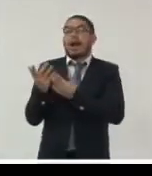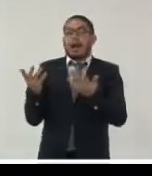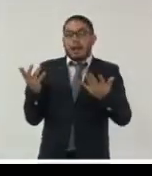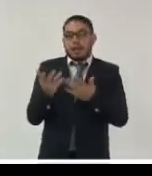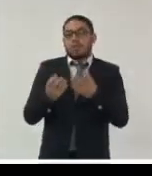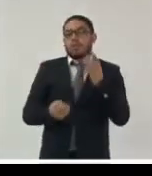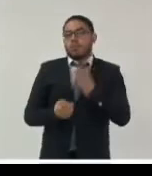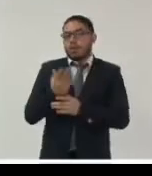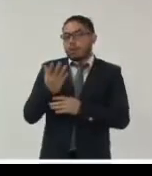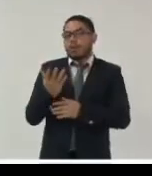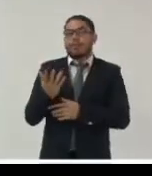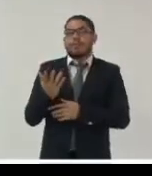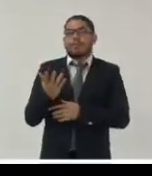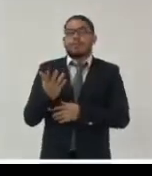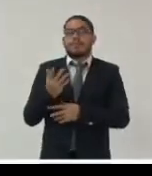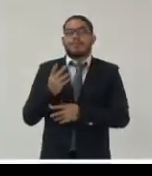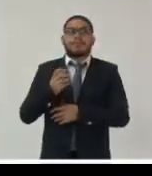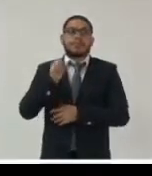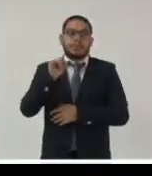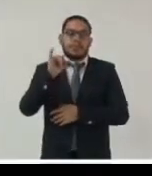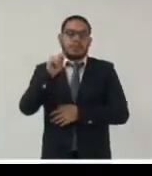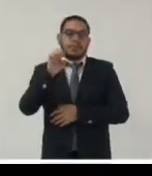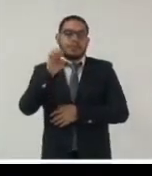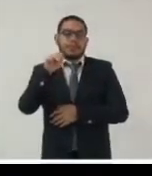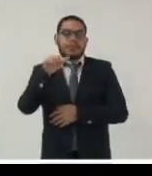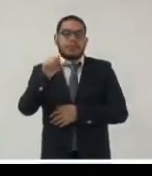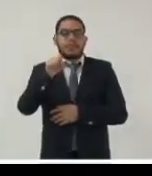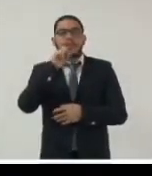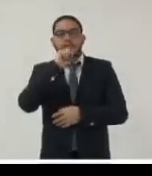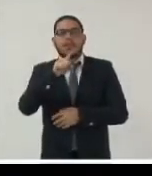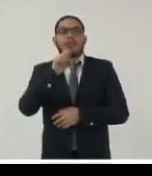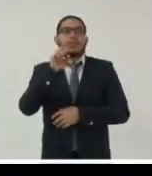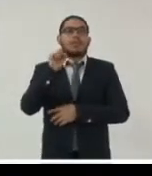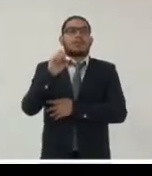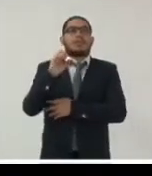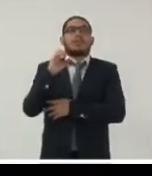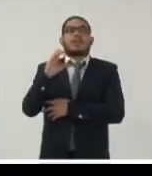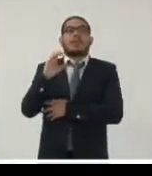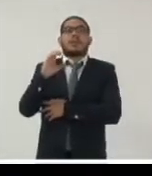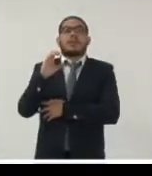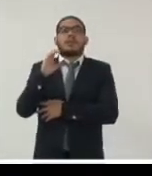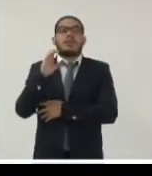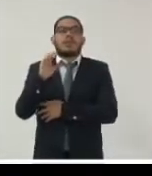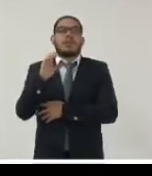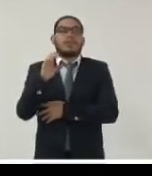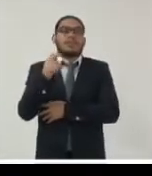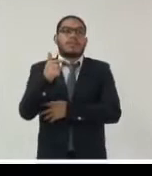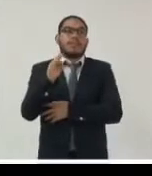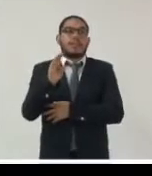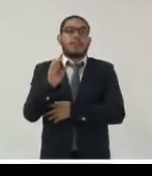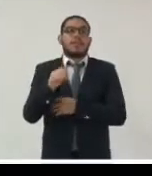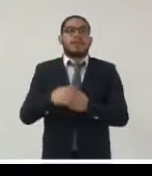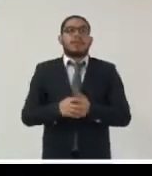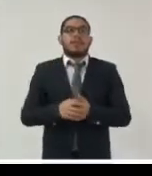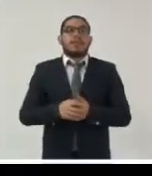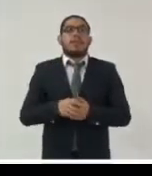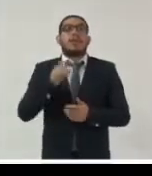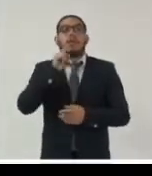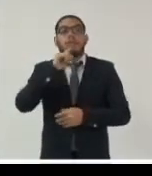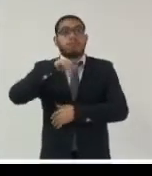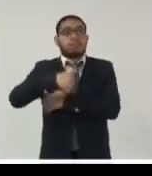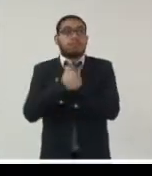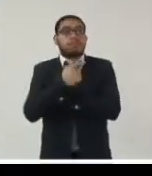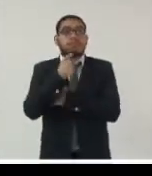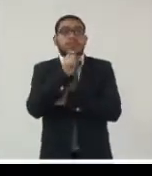documentos en sistemas de gestión documental SGD pero en su disposición final no se archiva en